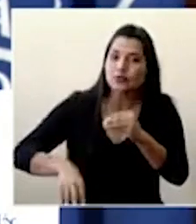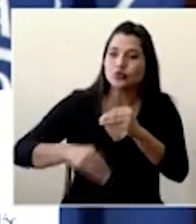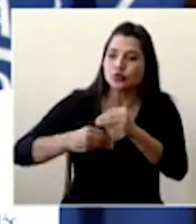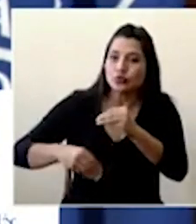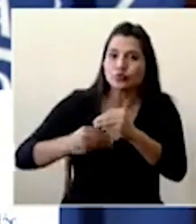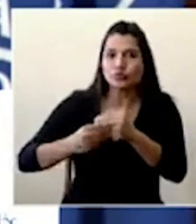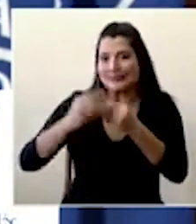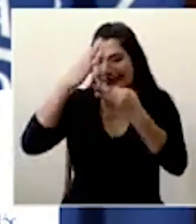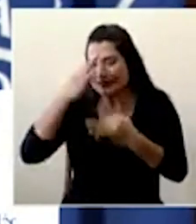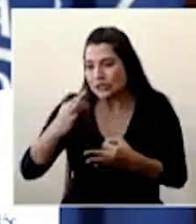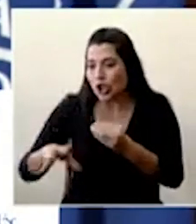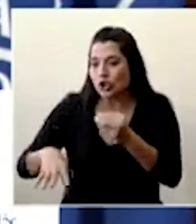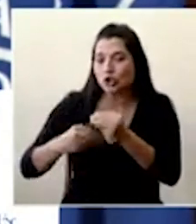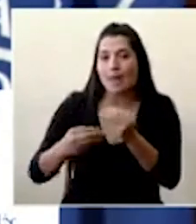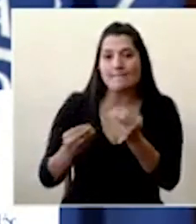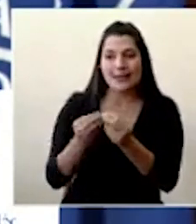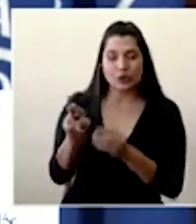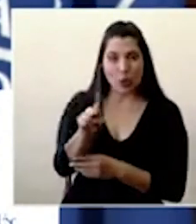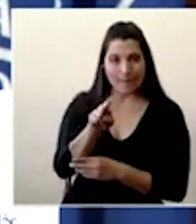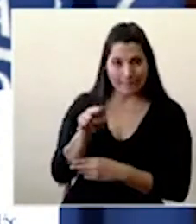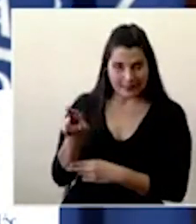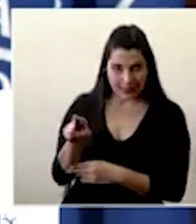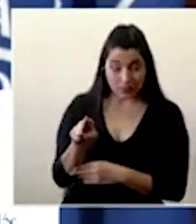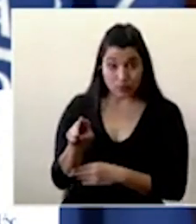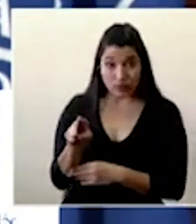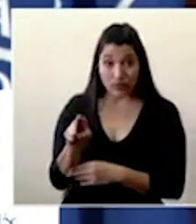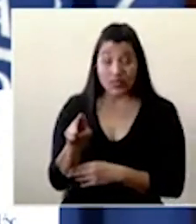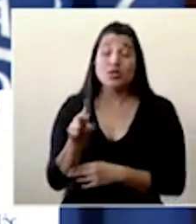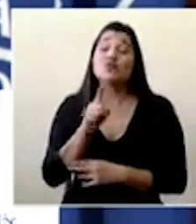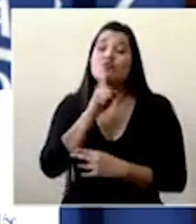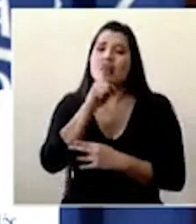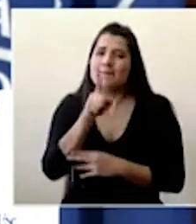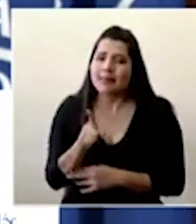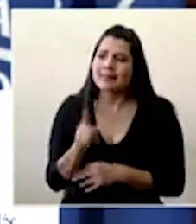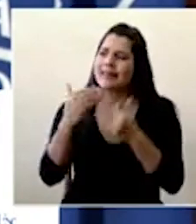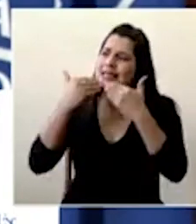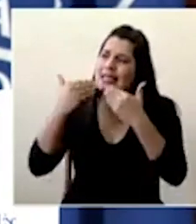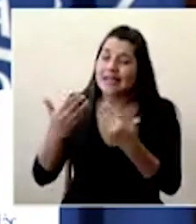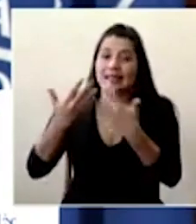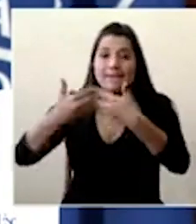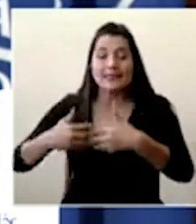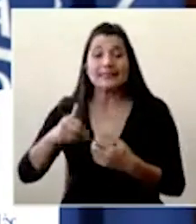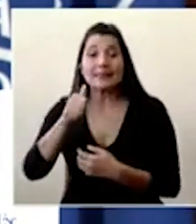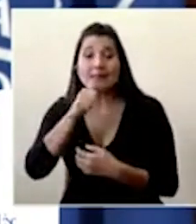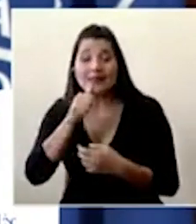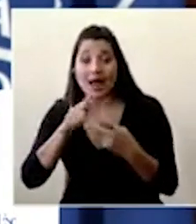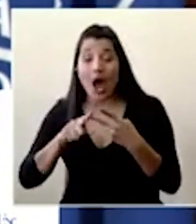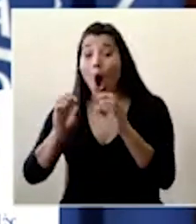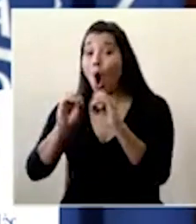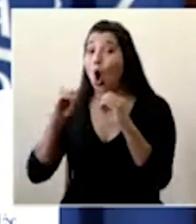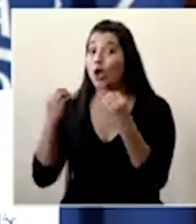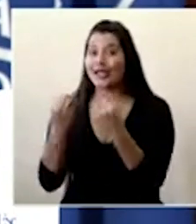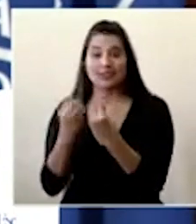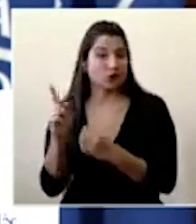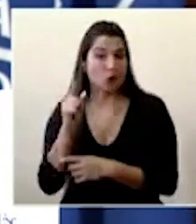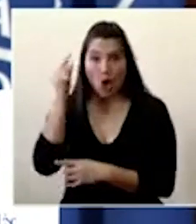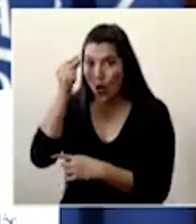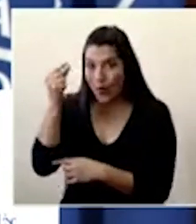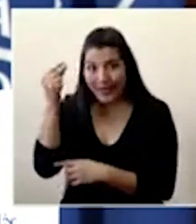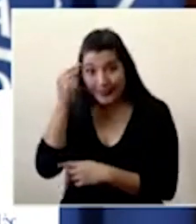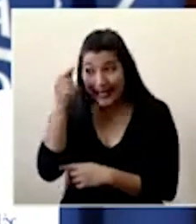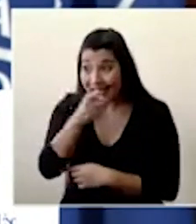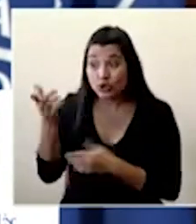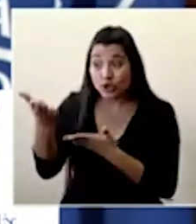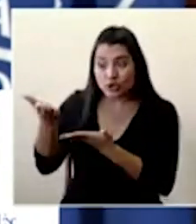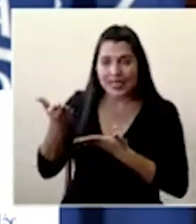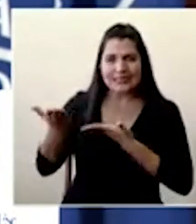y en eso pues también yo agradezco porque se han sumado mucho la empresa privada y organizaciones no gubernamentales que han puesto sus servicios